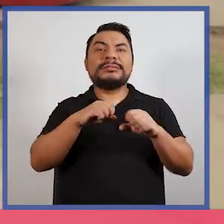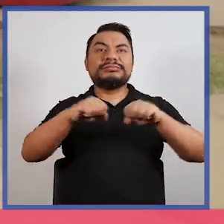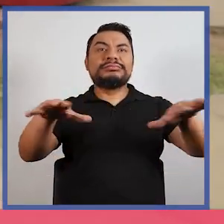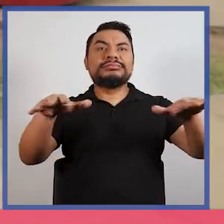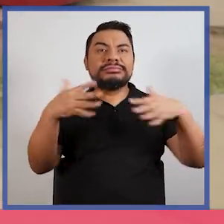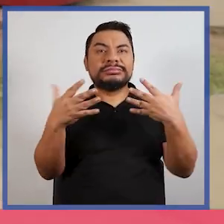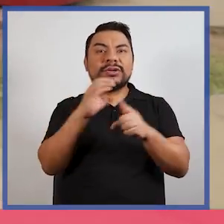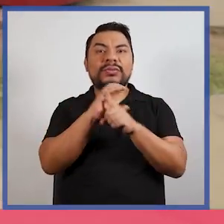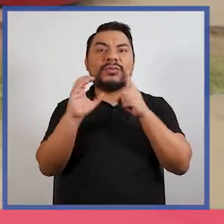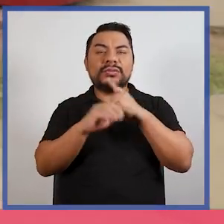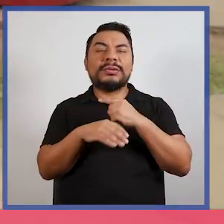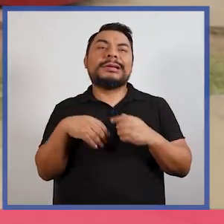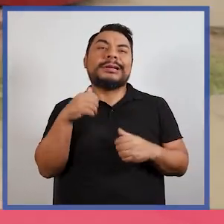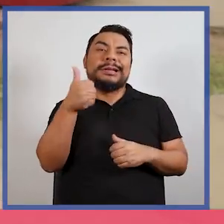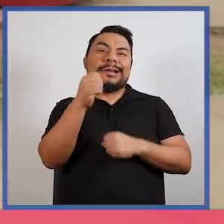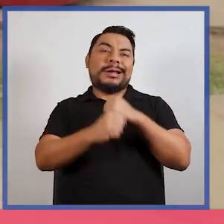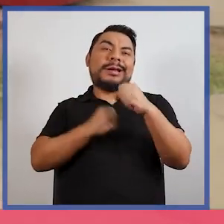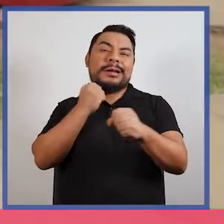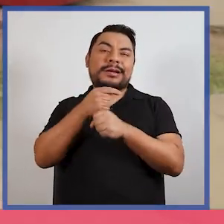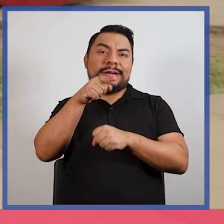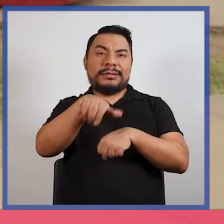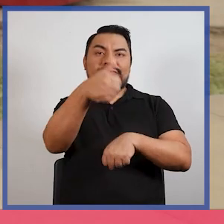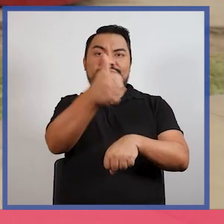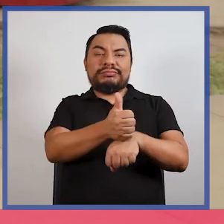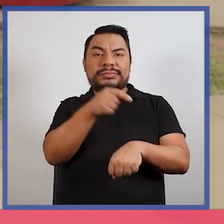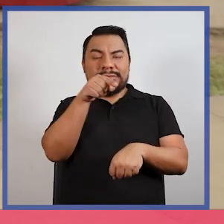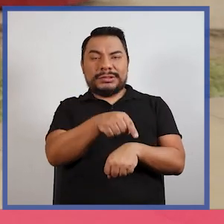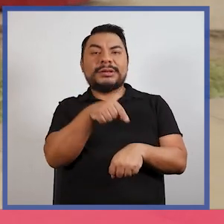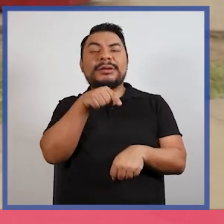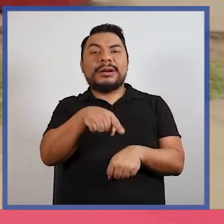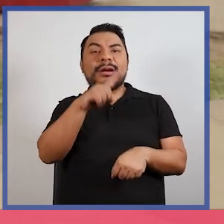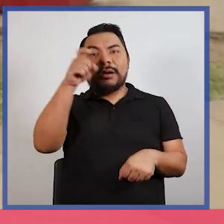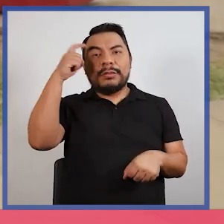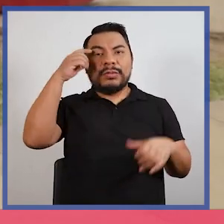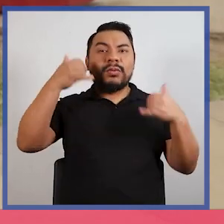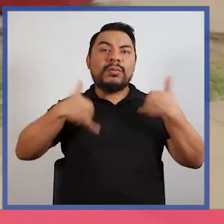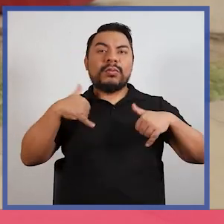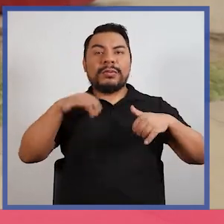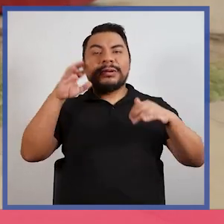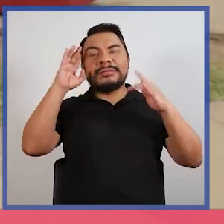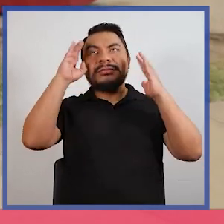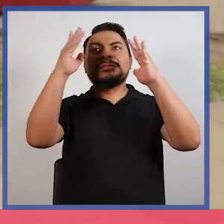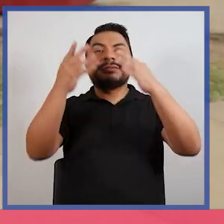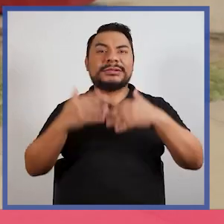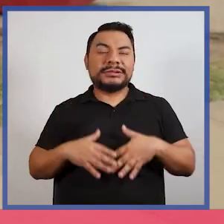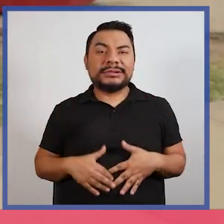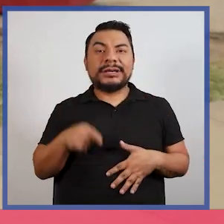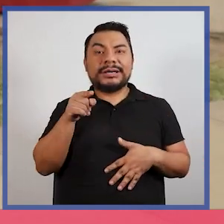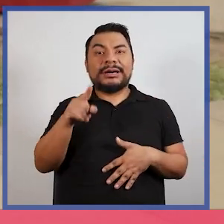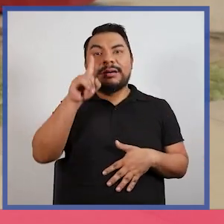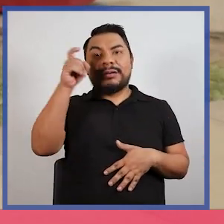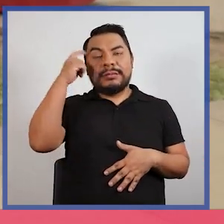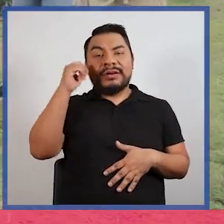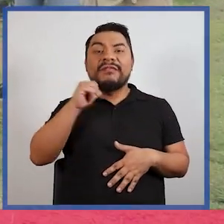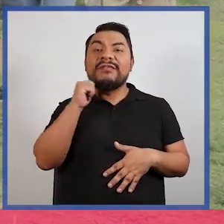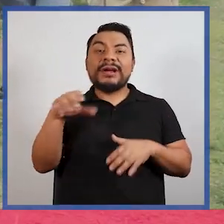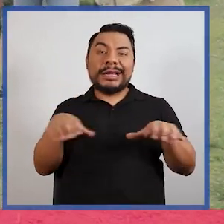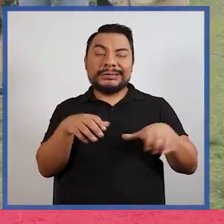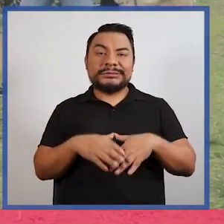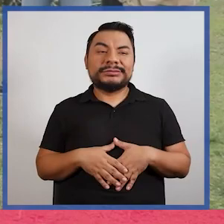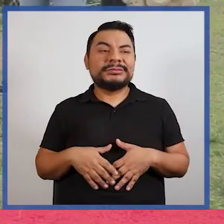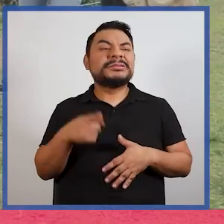trabaja desde hace 10 años por la Política Nacional de Juego y Recreación, que es una política pendiente.